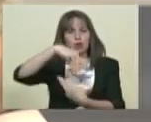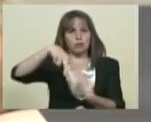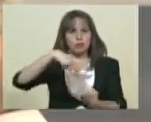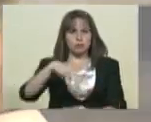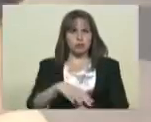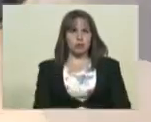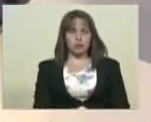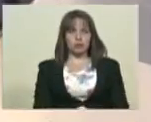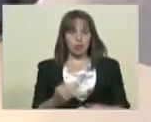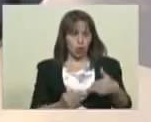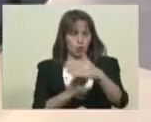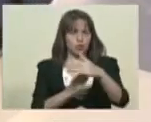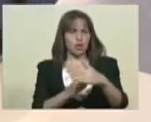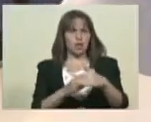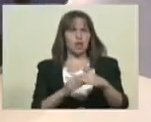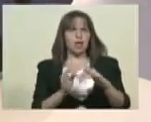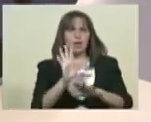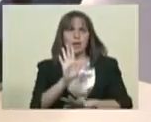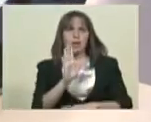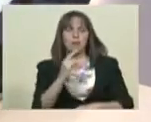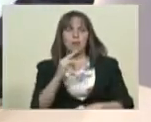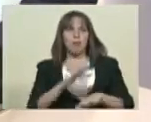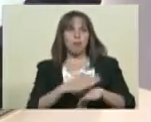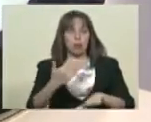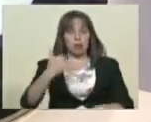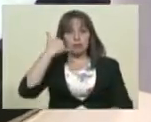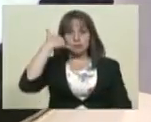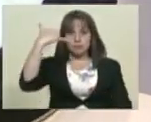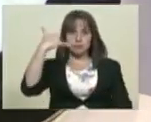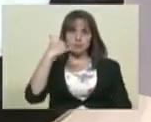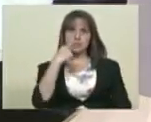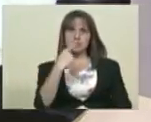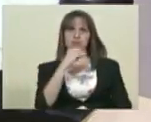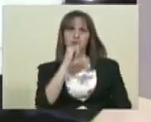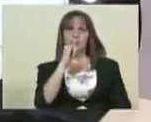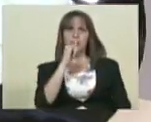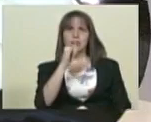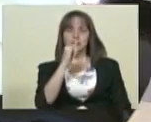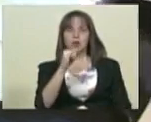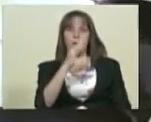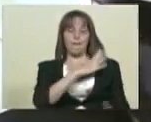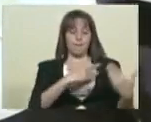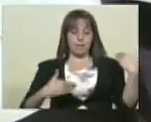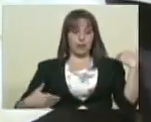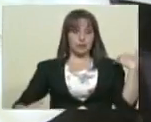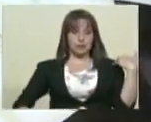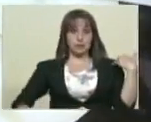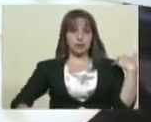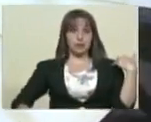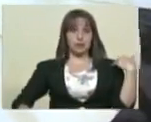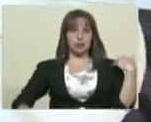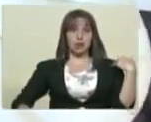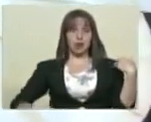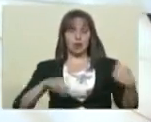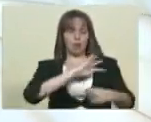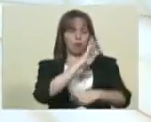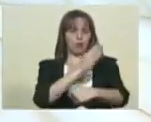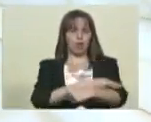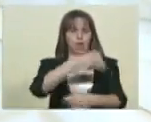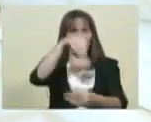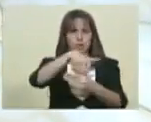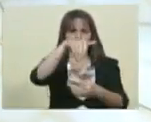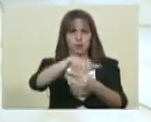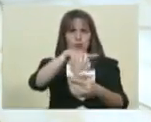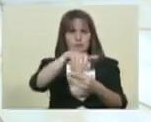Te interrumpo porque en línea tenemos, según me informan ya, a la presidenta del Poder Electoral, del